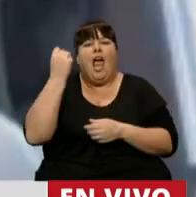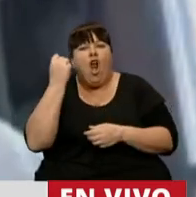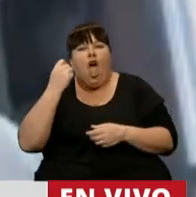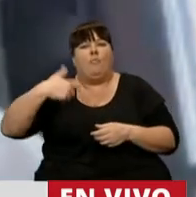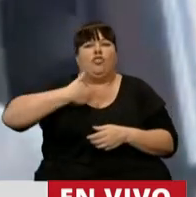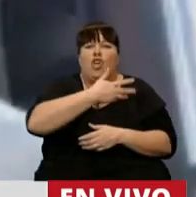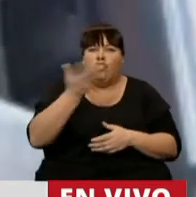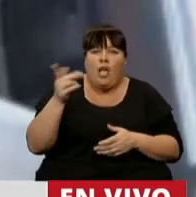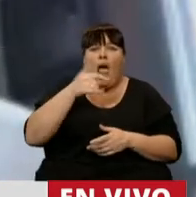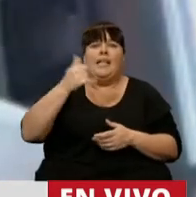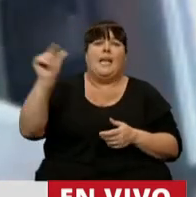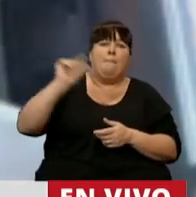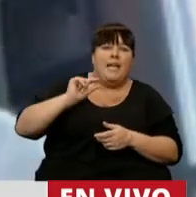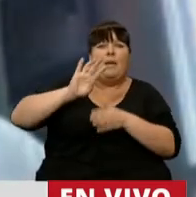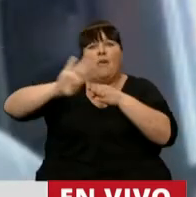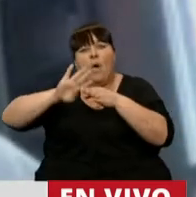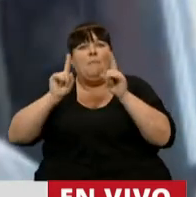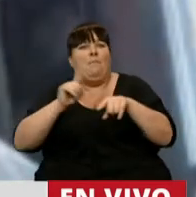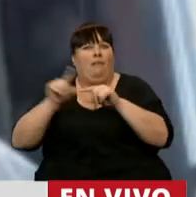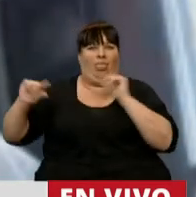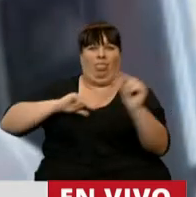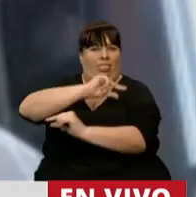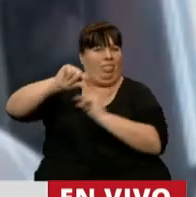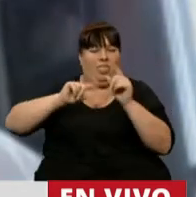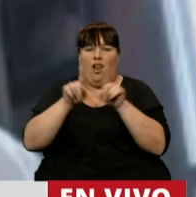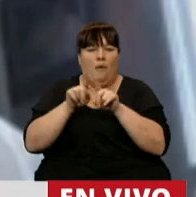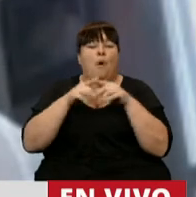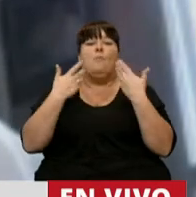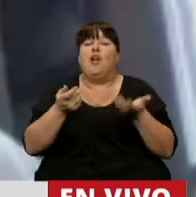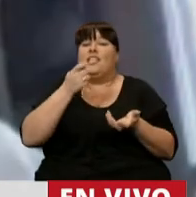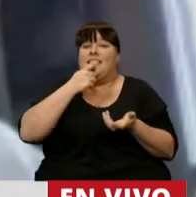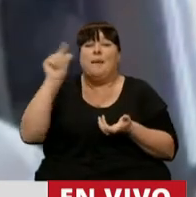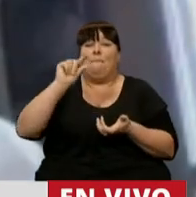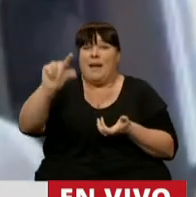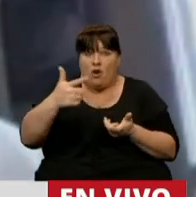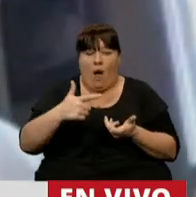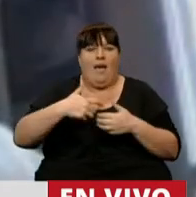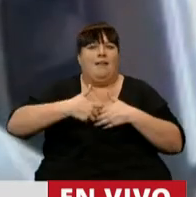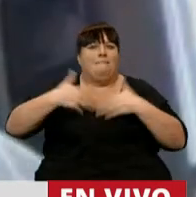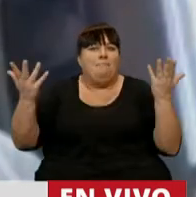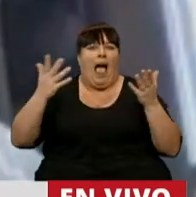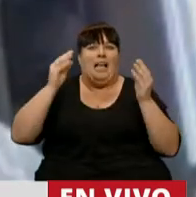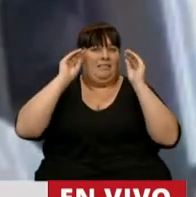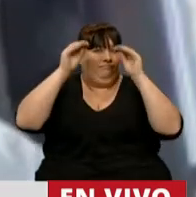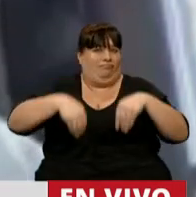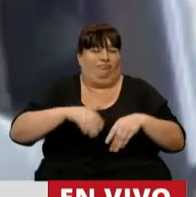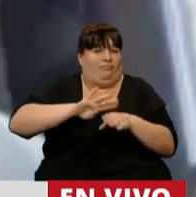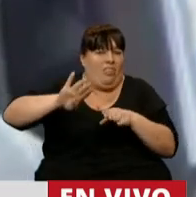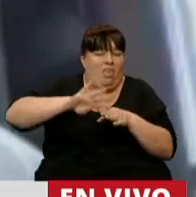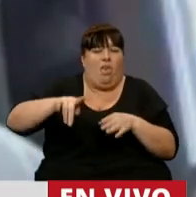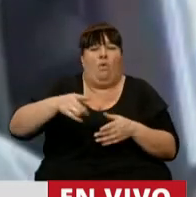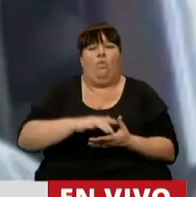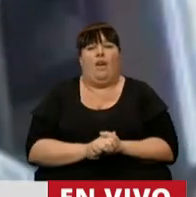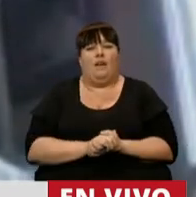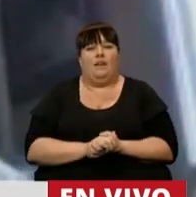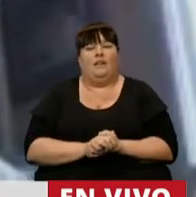sociales son acreedores y deudores al mismo tiempo. De modo que la destrucción del crédito y la masificación de las quiebras con la